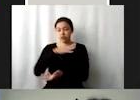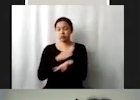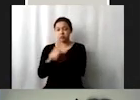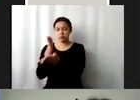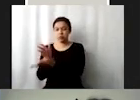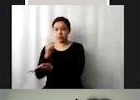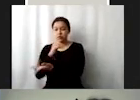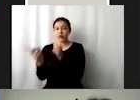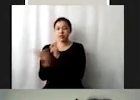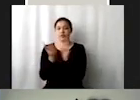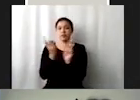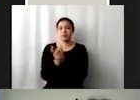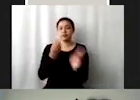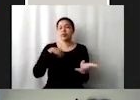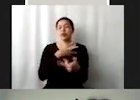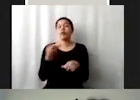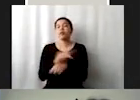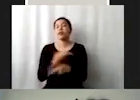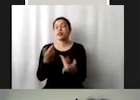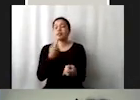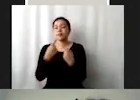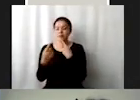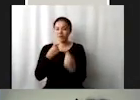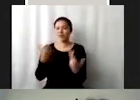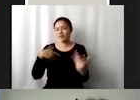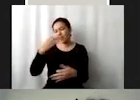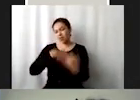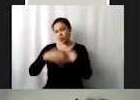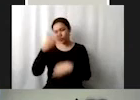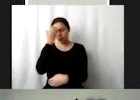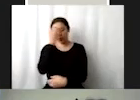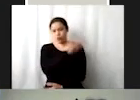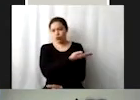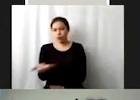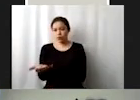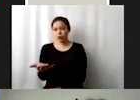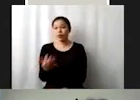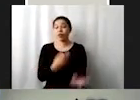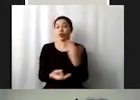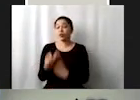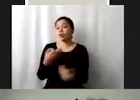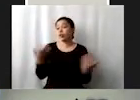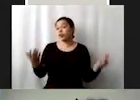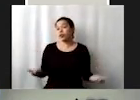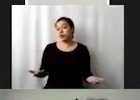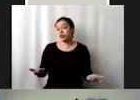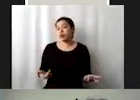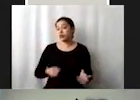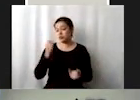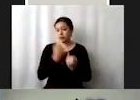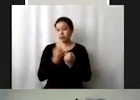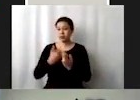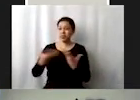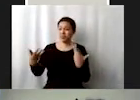socializar esto que está sucediendo para que sea del conocimiento de todos porque pues todos estamos en esta misma bola gigante